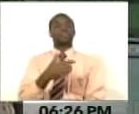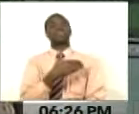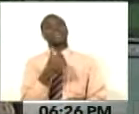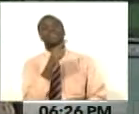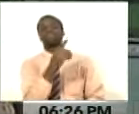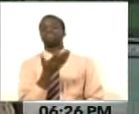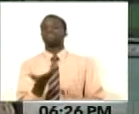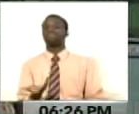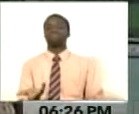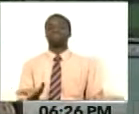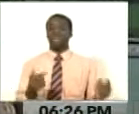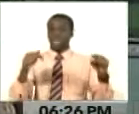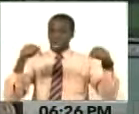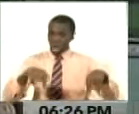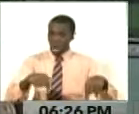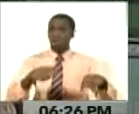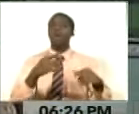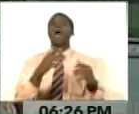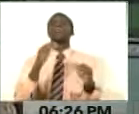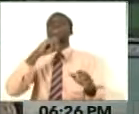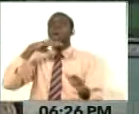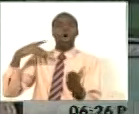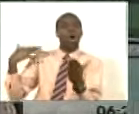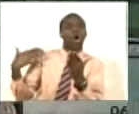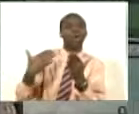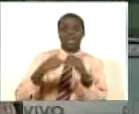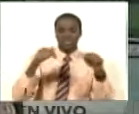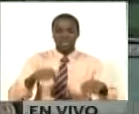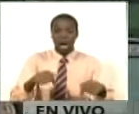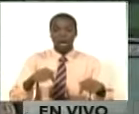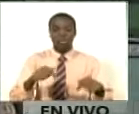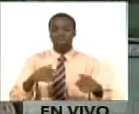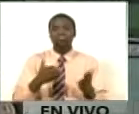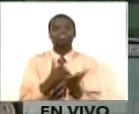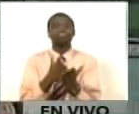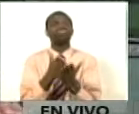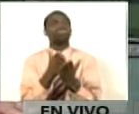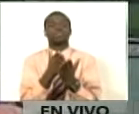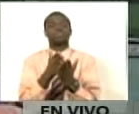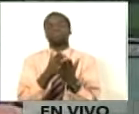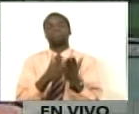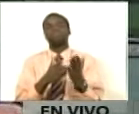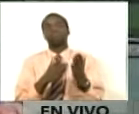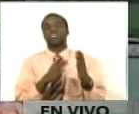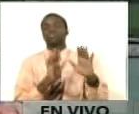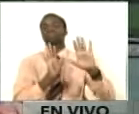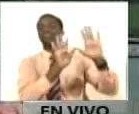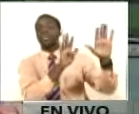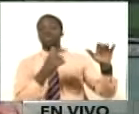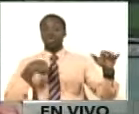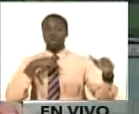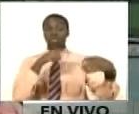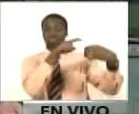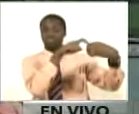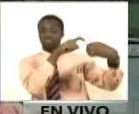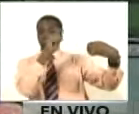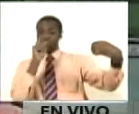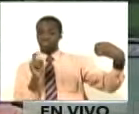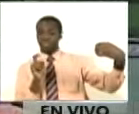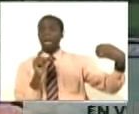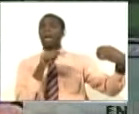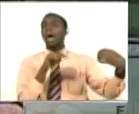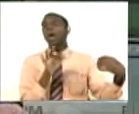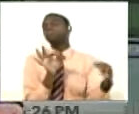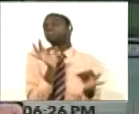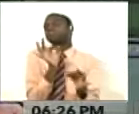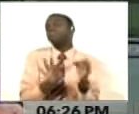lo que está hoy en juego. Y nuestro retiro de esta organización, como lo dije, no es coyuntural.